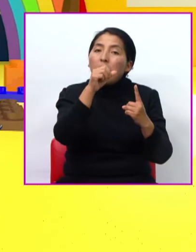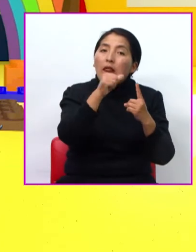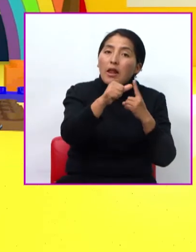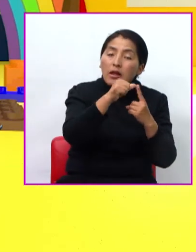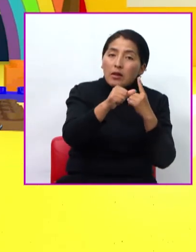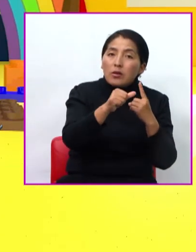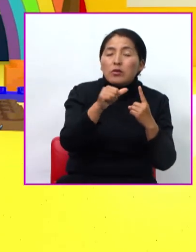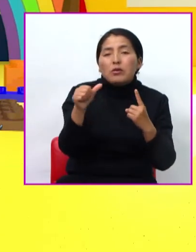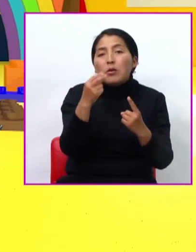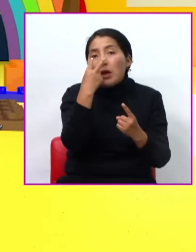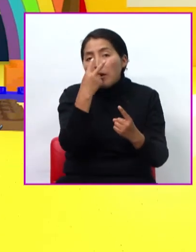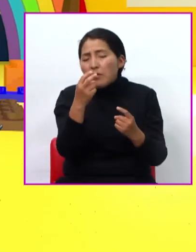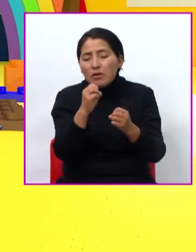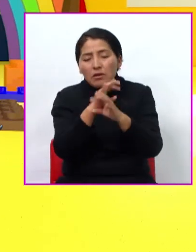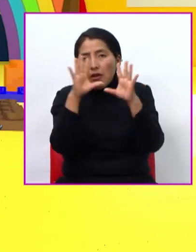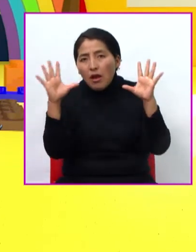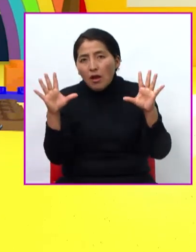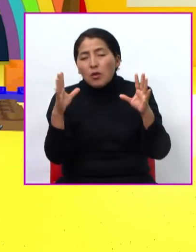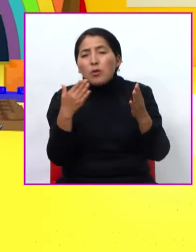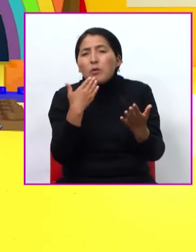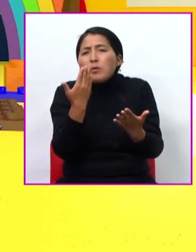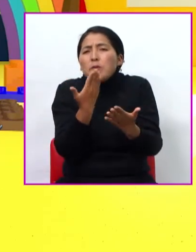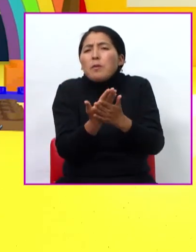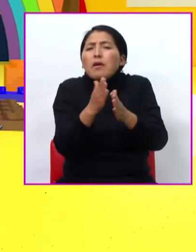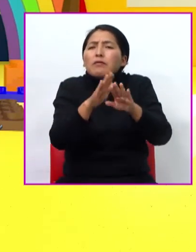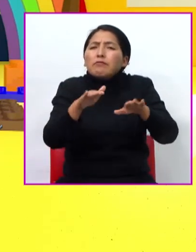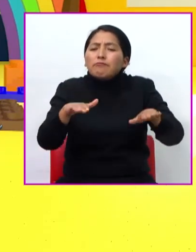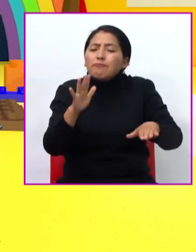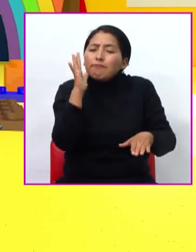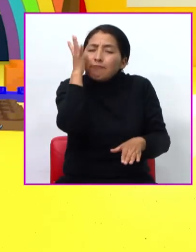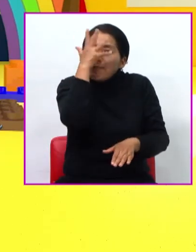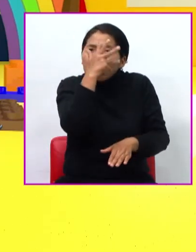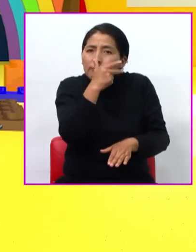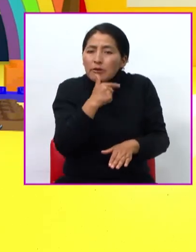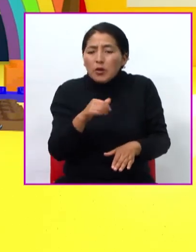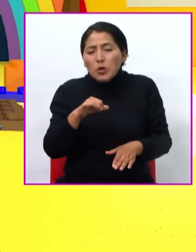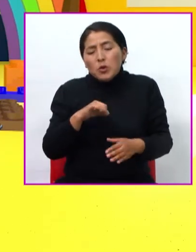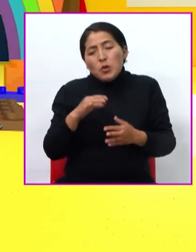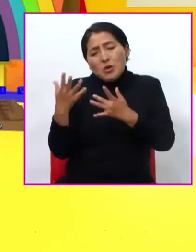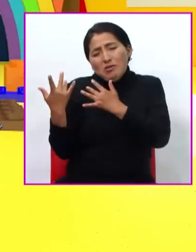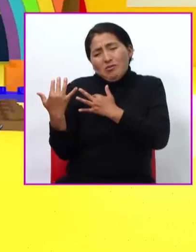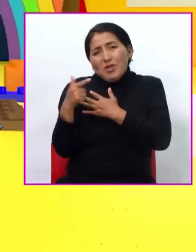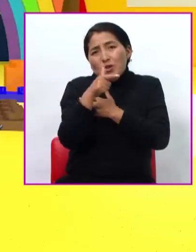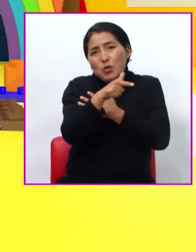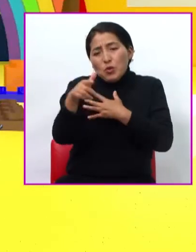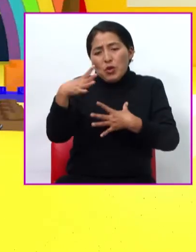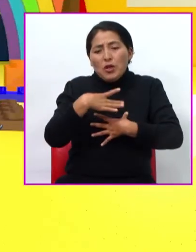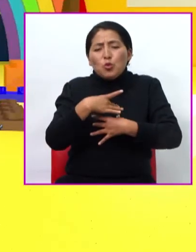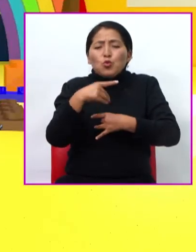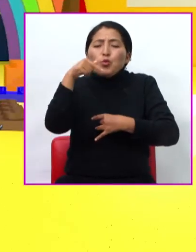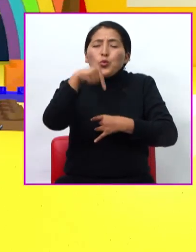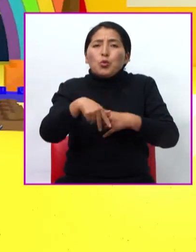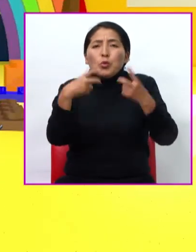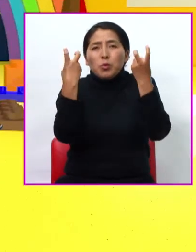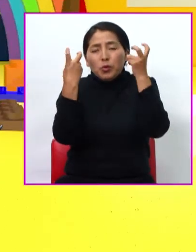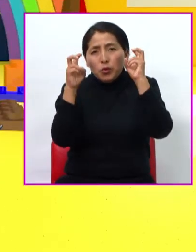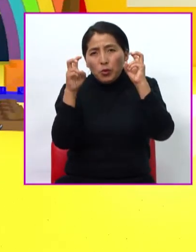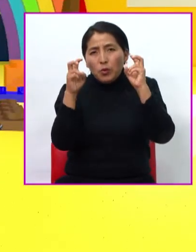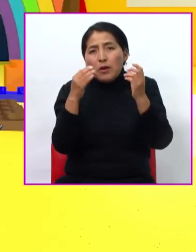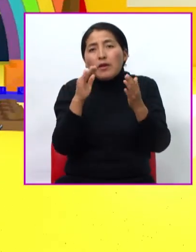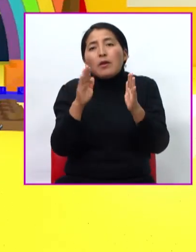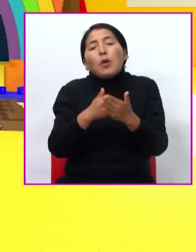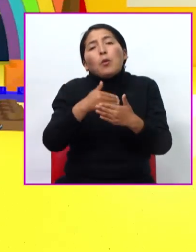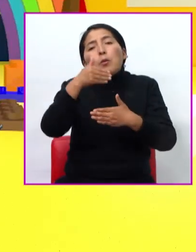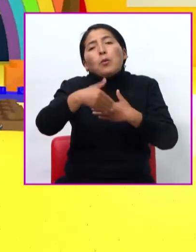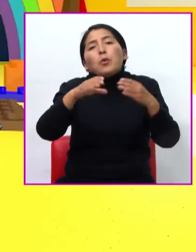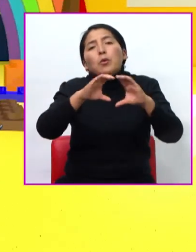femenino. Mis niños hermosos, espero que les haya sido de mucha utilidad el tema. Nos